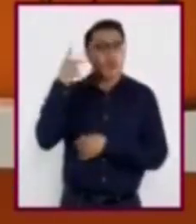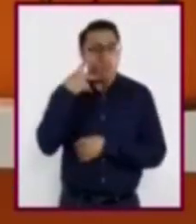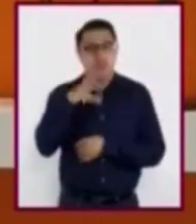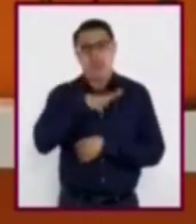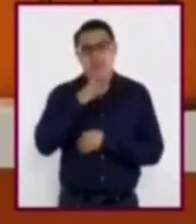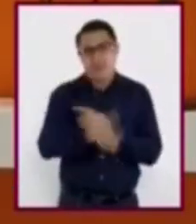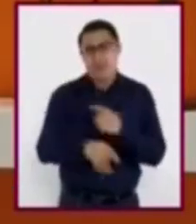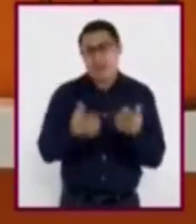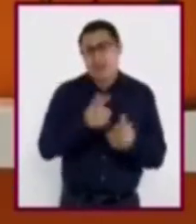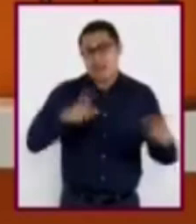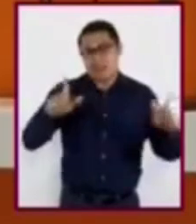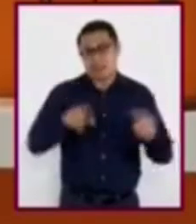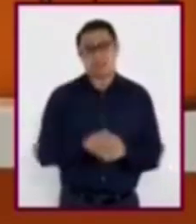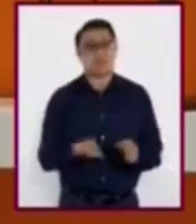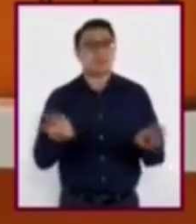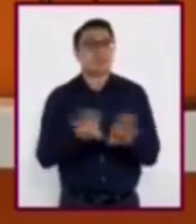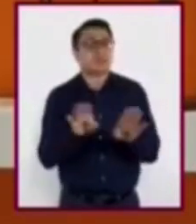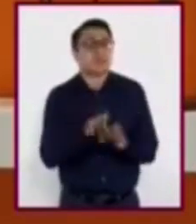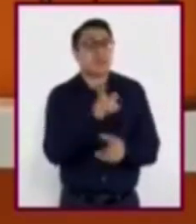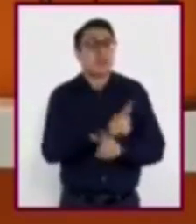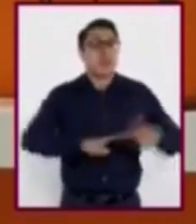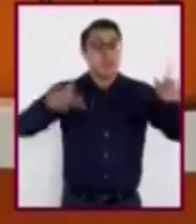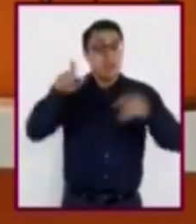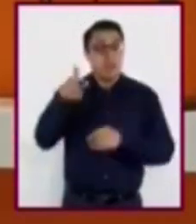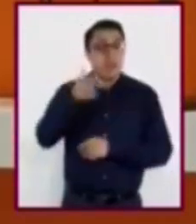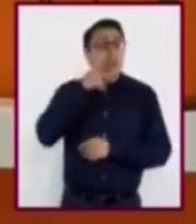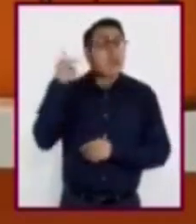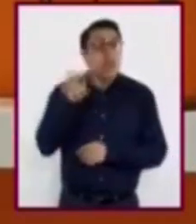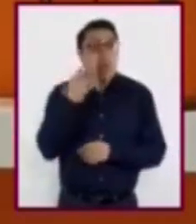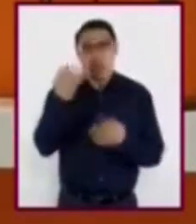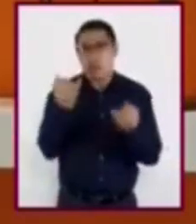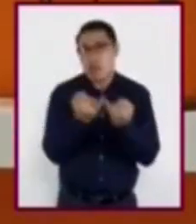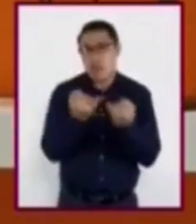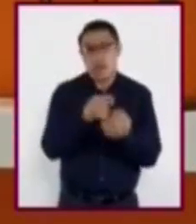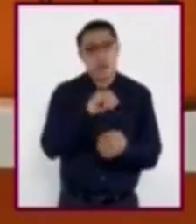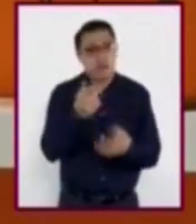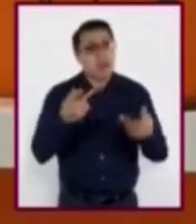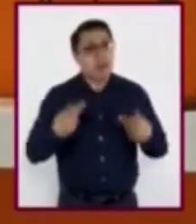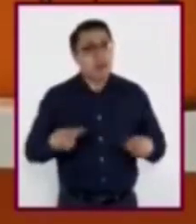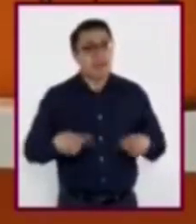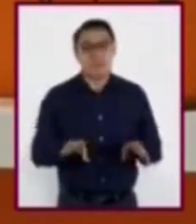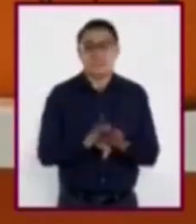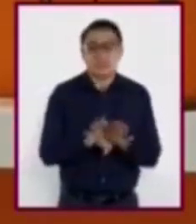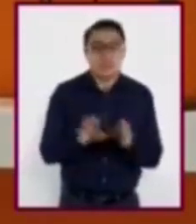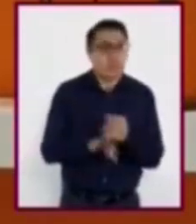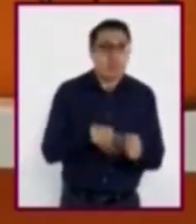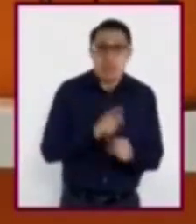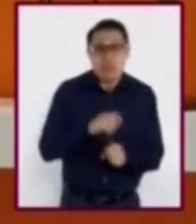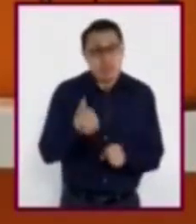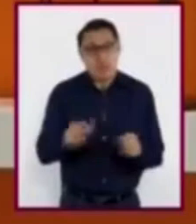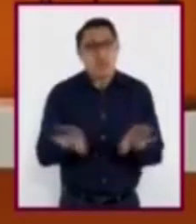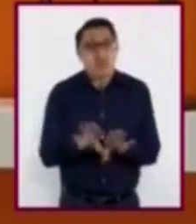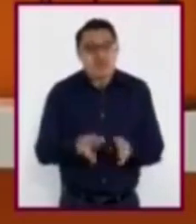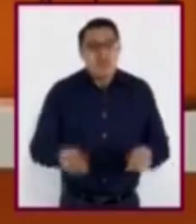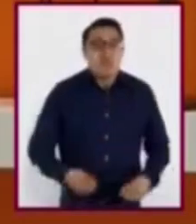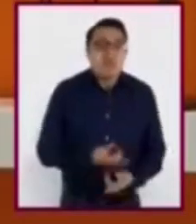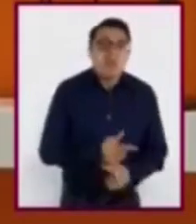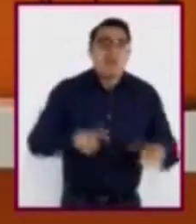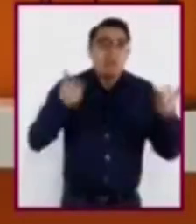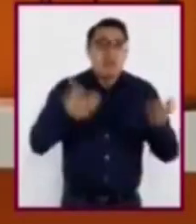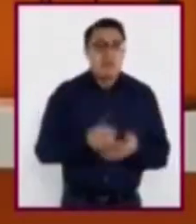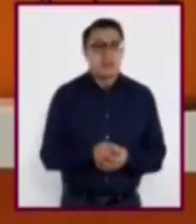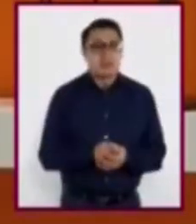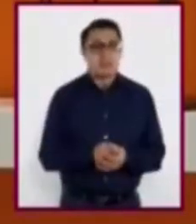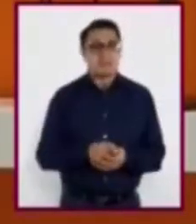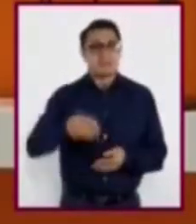¿Cómo aplica el concepto de libertad para ellos y para otros seres vivos? Piensen en estas ideas con base en las siguientes